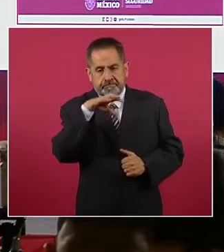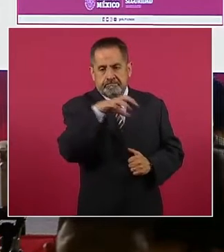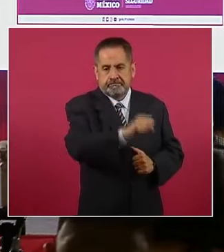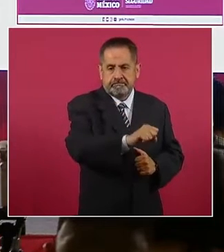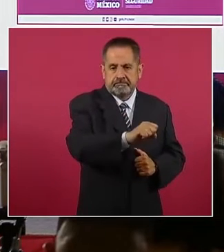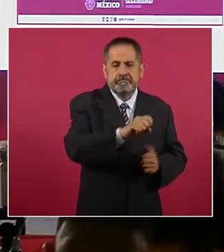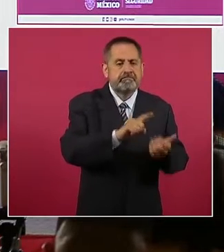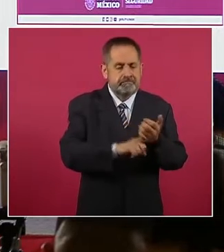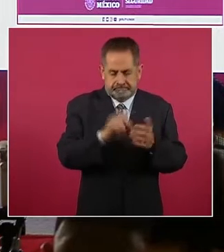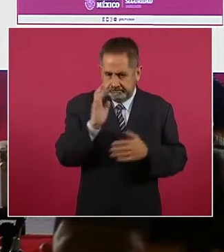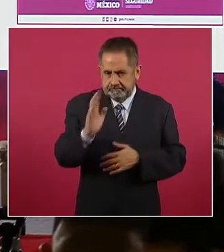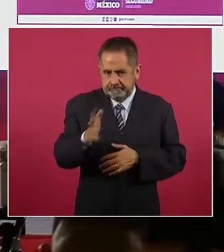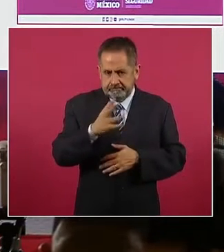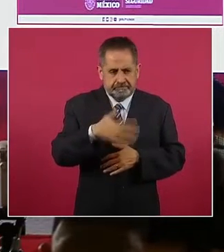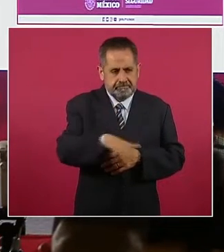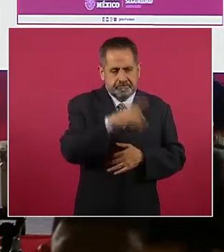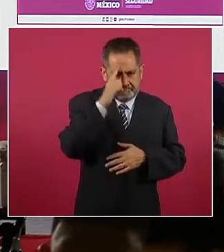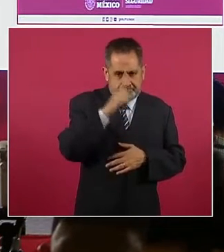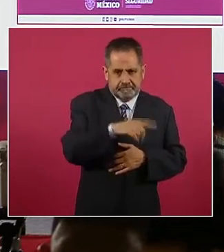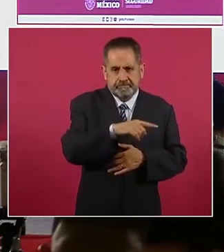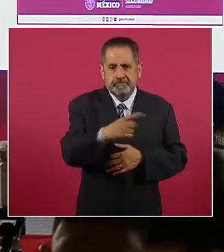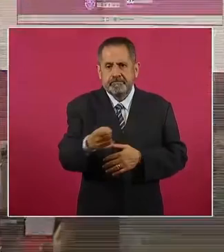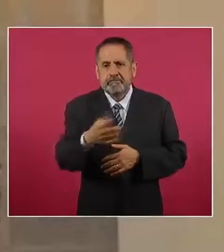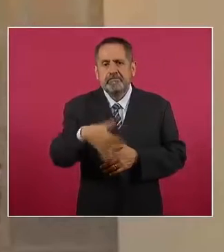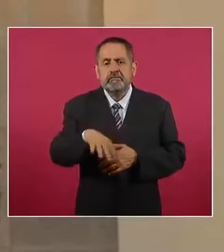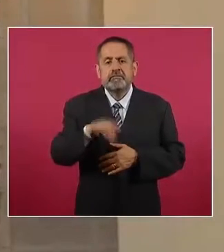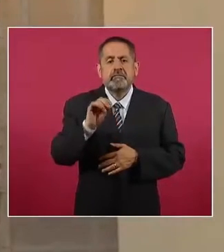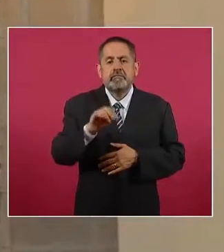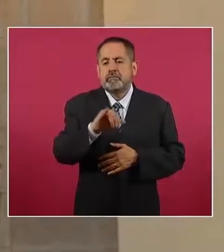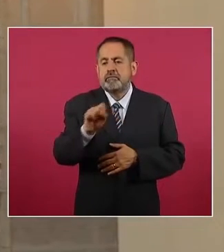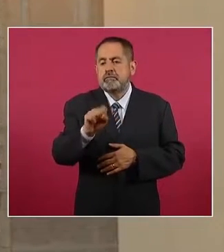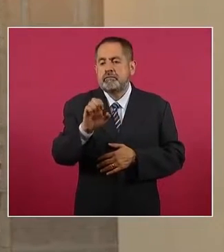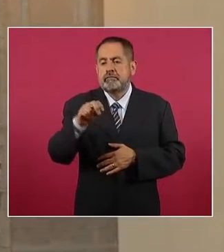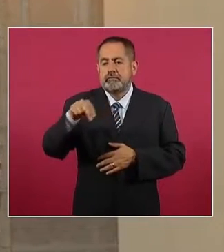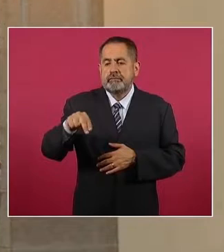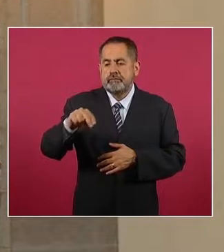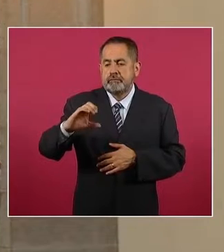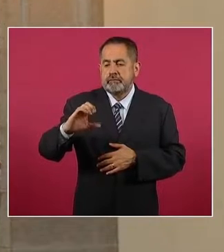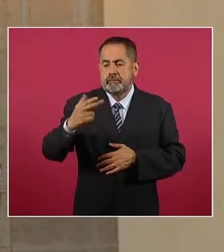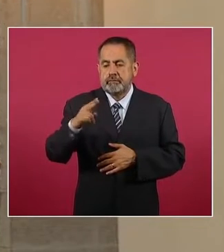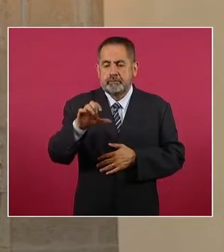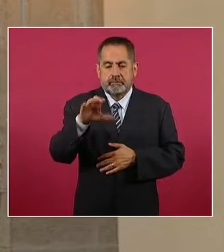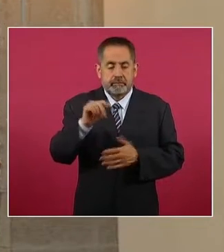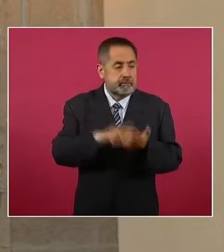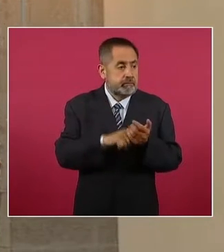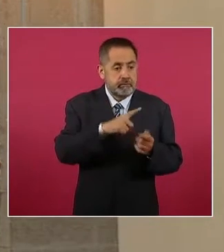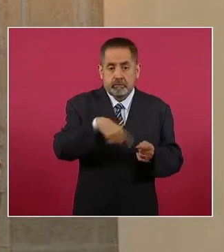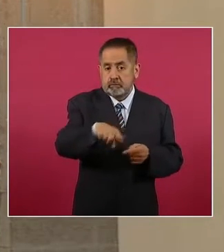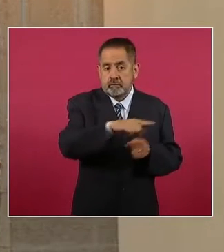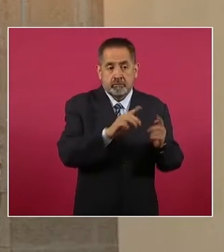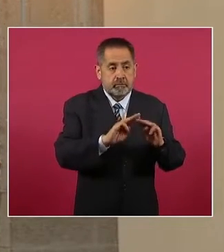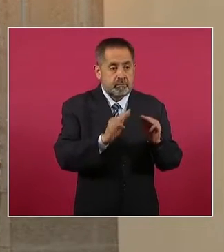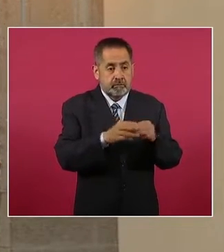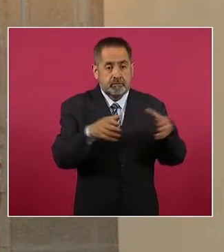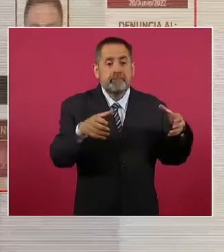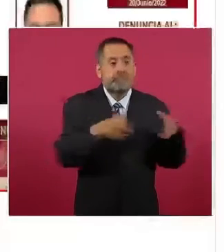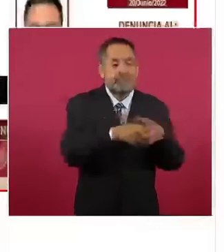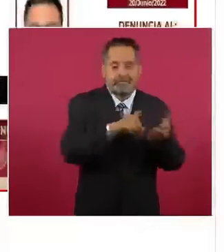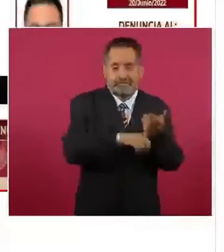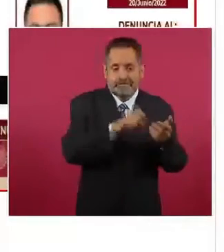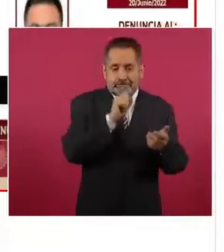operativo de búsqueda de José N., alias El Chueco, todos ellos integrantes de la célula criminal